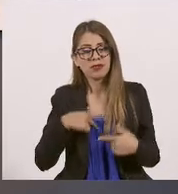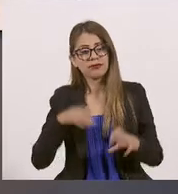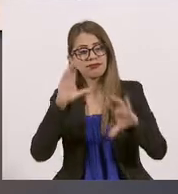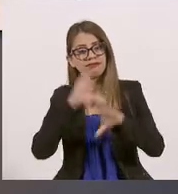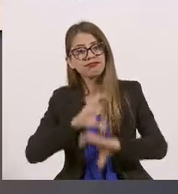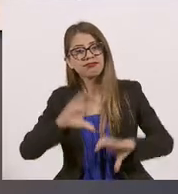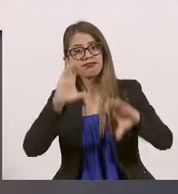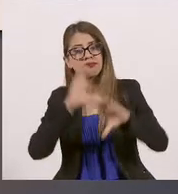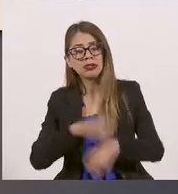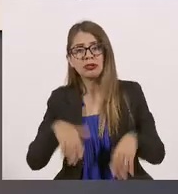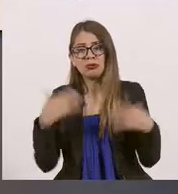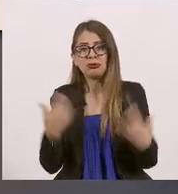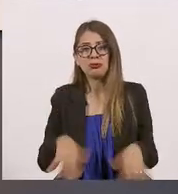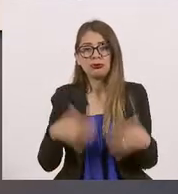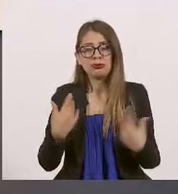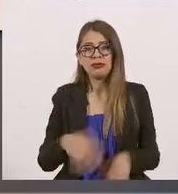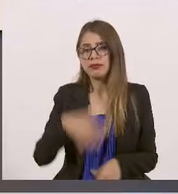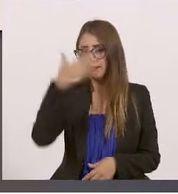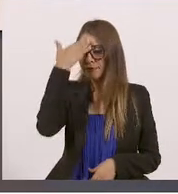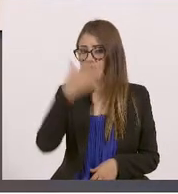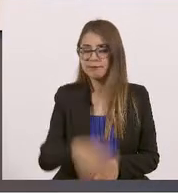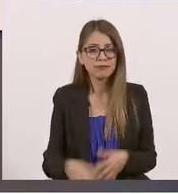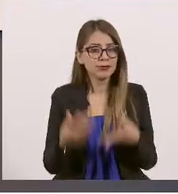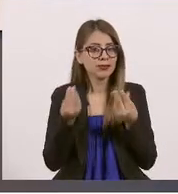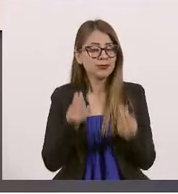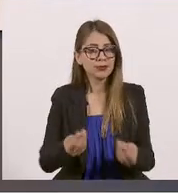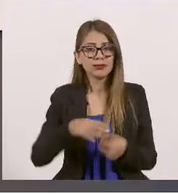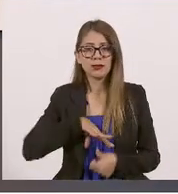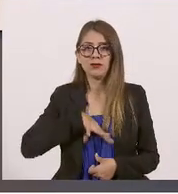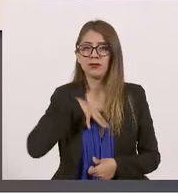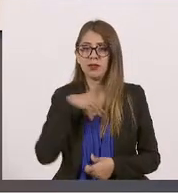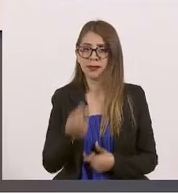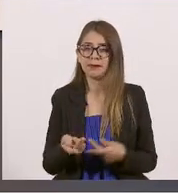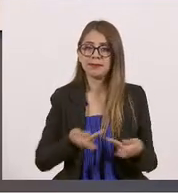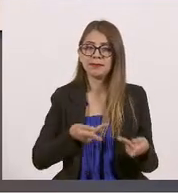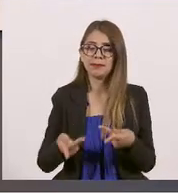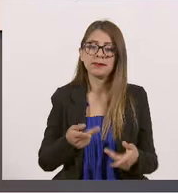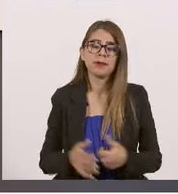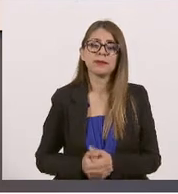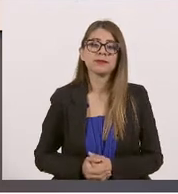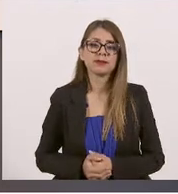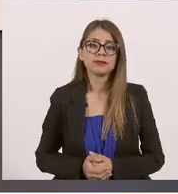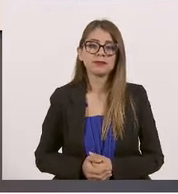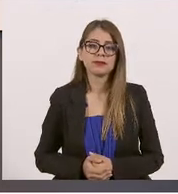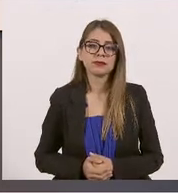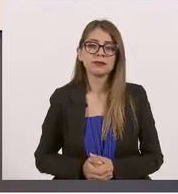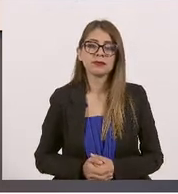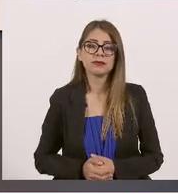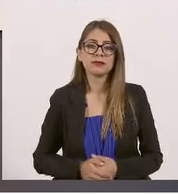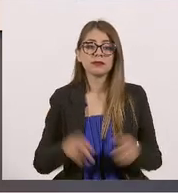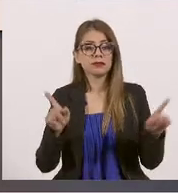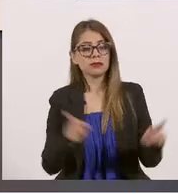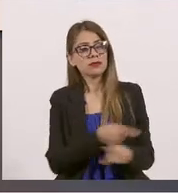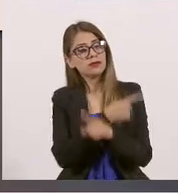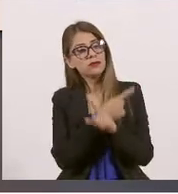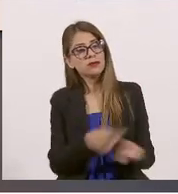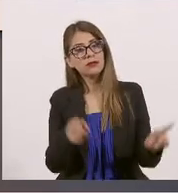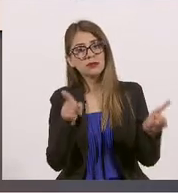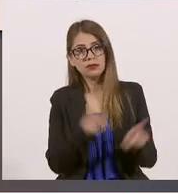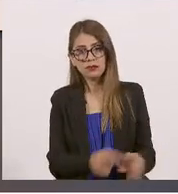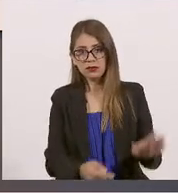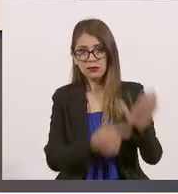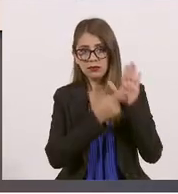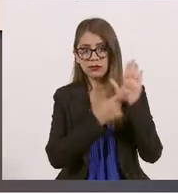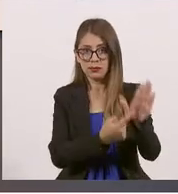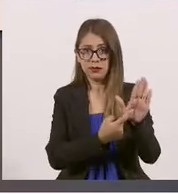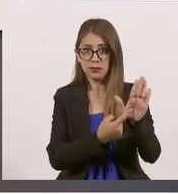Jalisco TV son muestra del trabajo realizado y la orquesta a través de la pantalla rompe